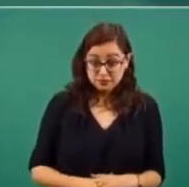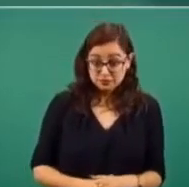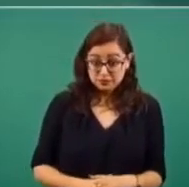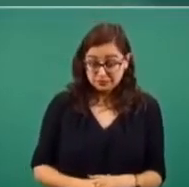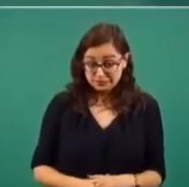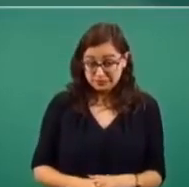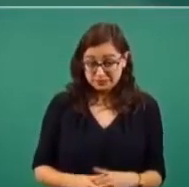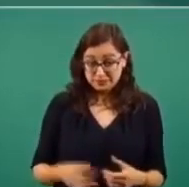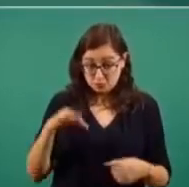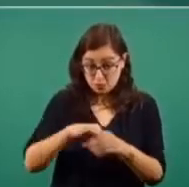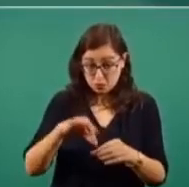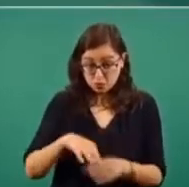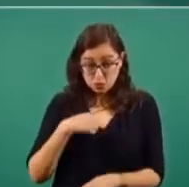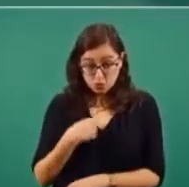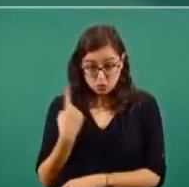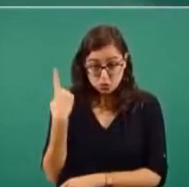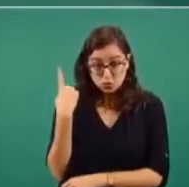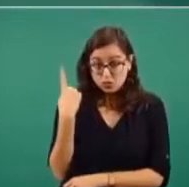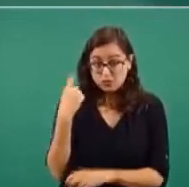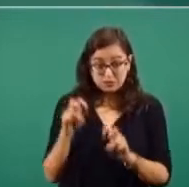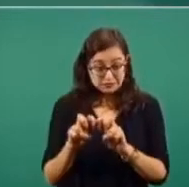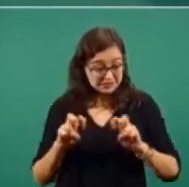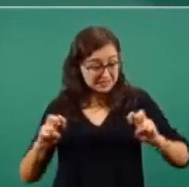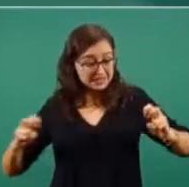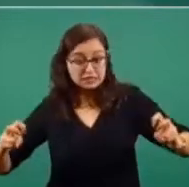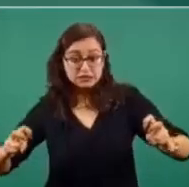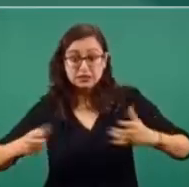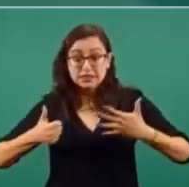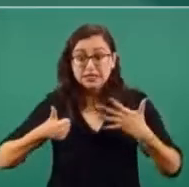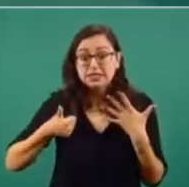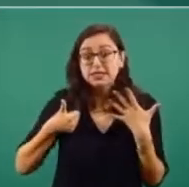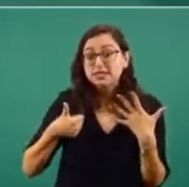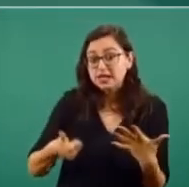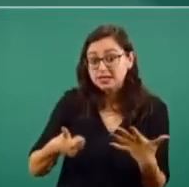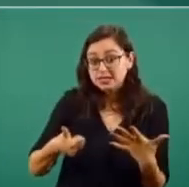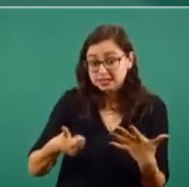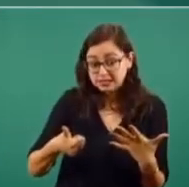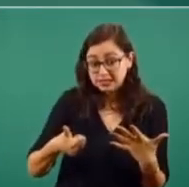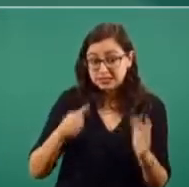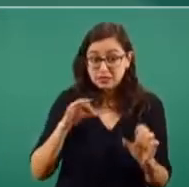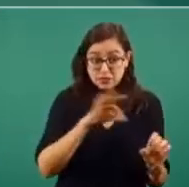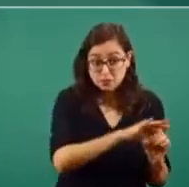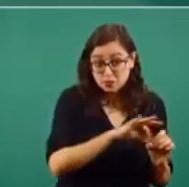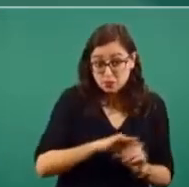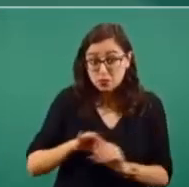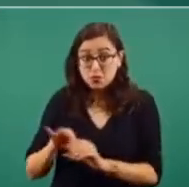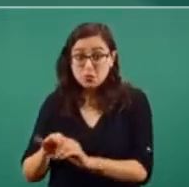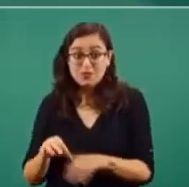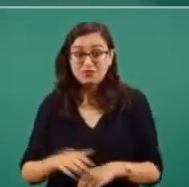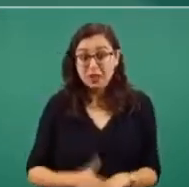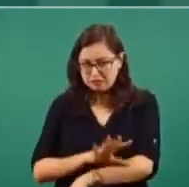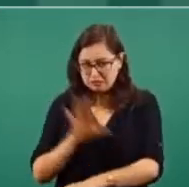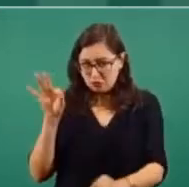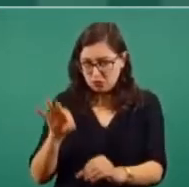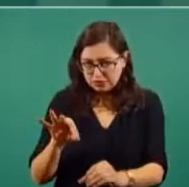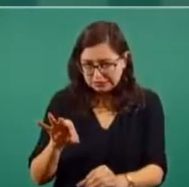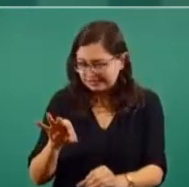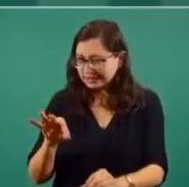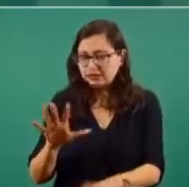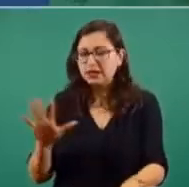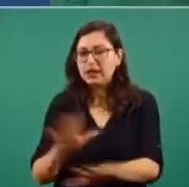más mío, cada uno votó en este asunto, eso fue una situación. Yo no pude haber cambiado mi voto